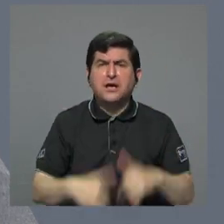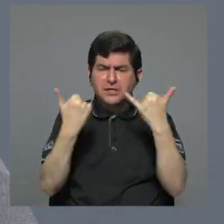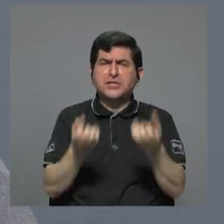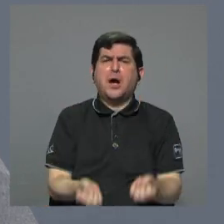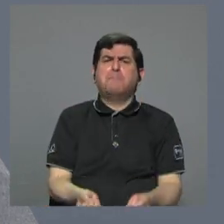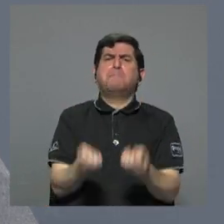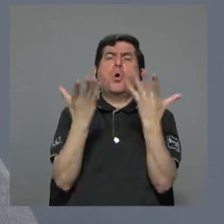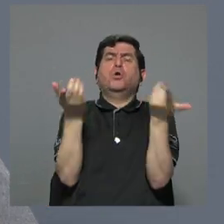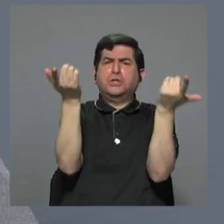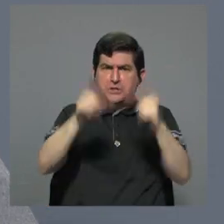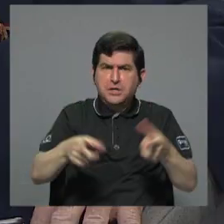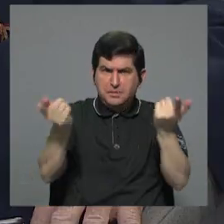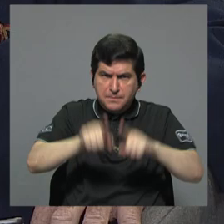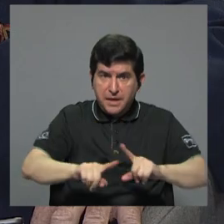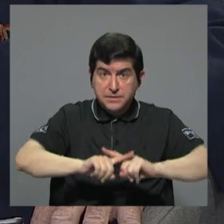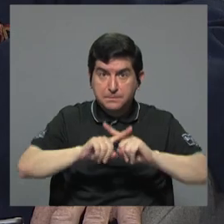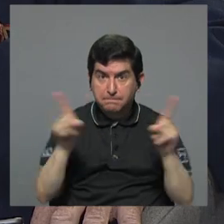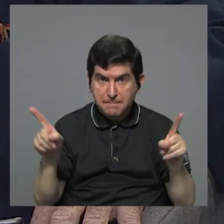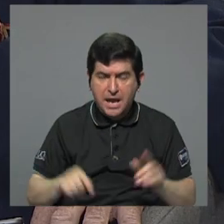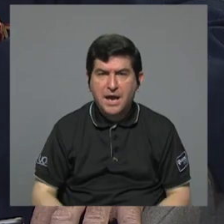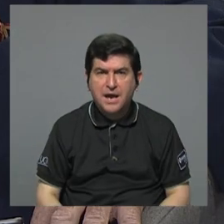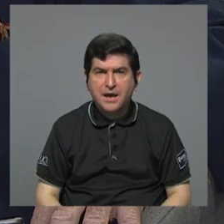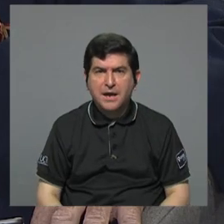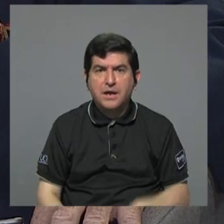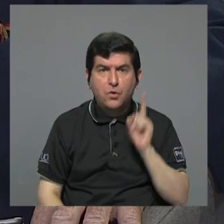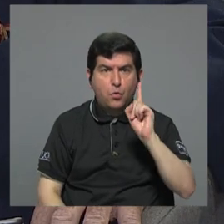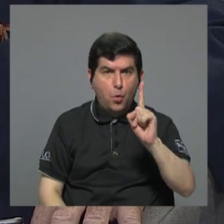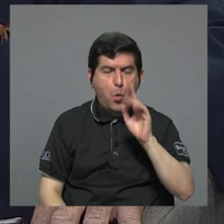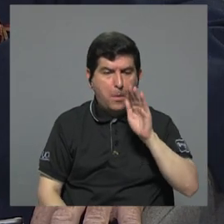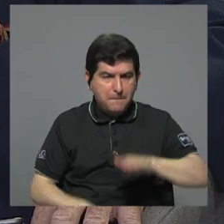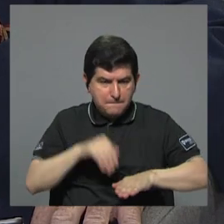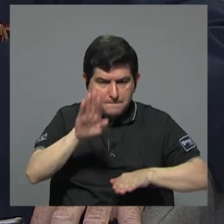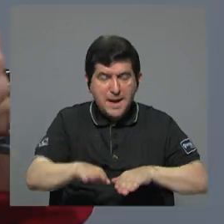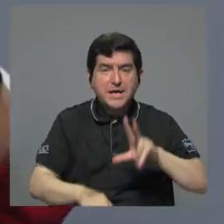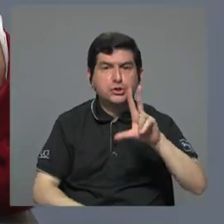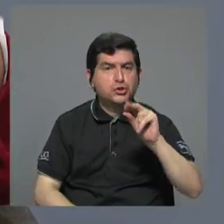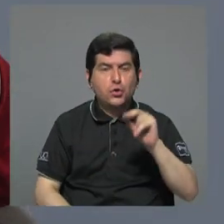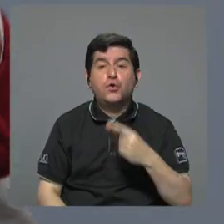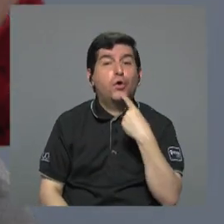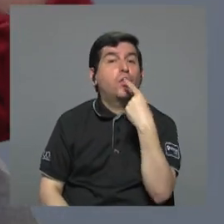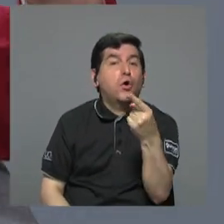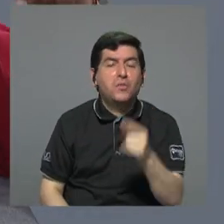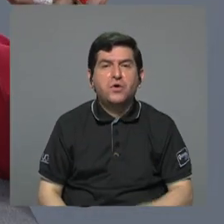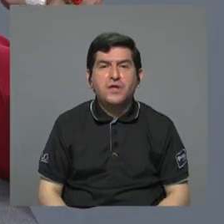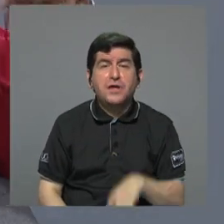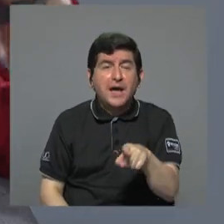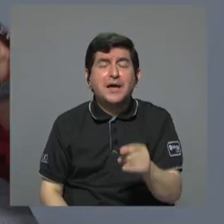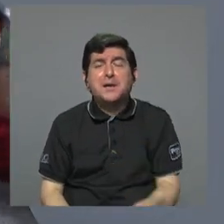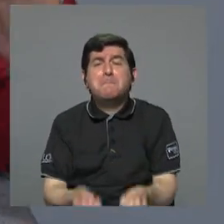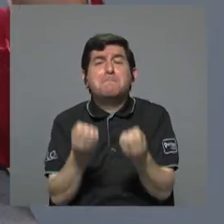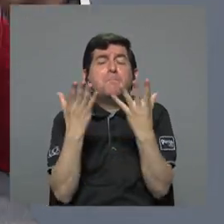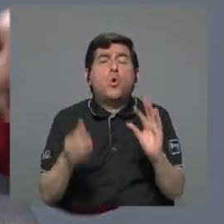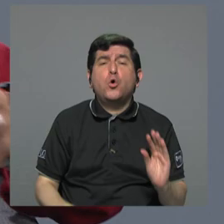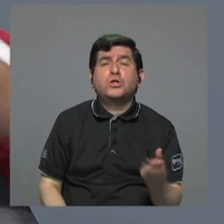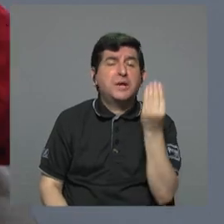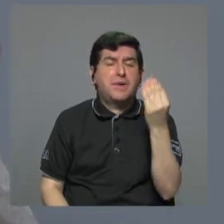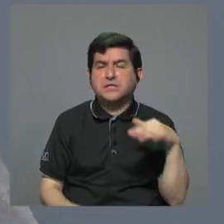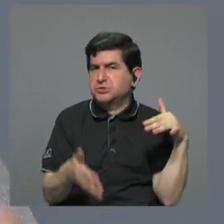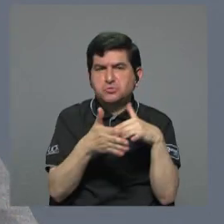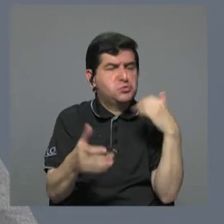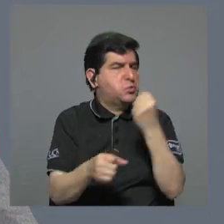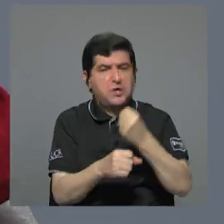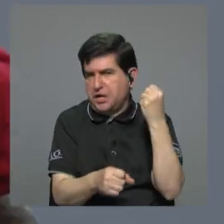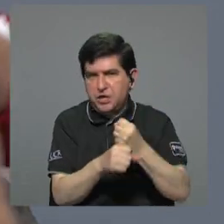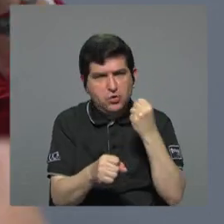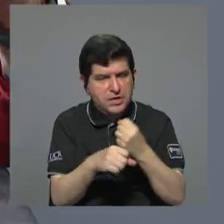montones de casos pero es un paso para que no se nos queden como dice usted con esta cantidad de jóvenes que no están ni estudiando